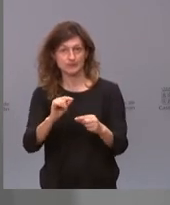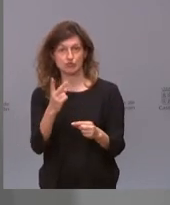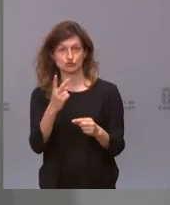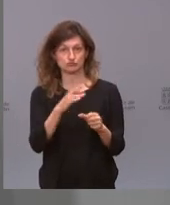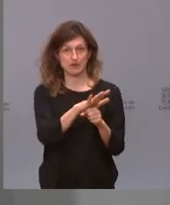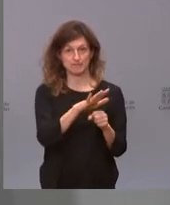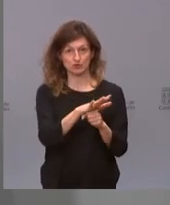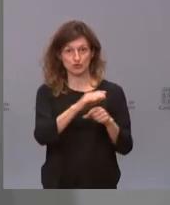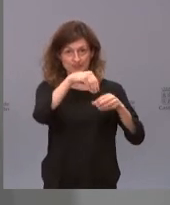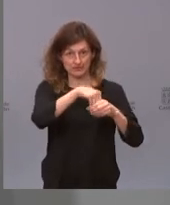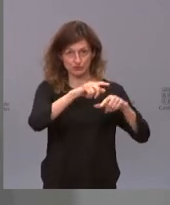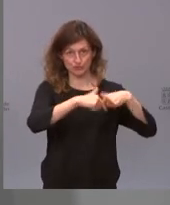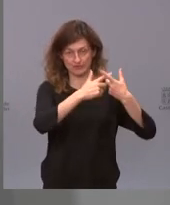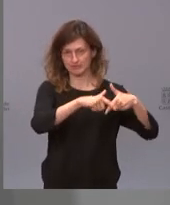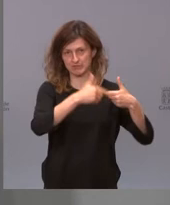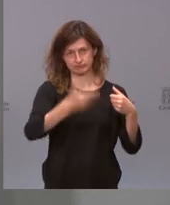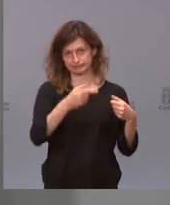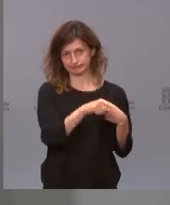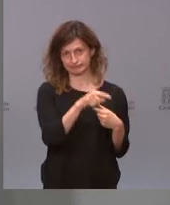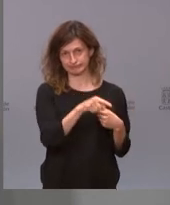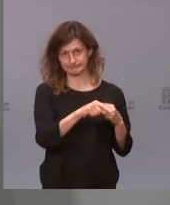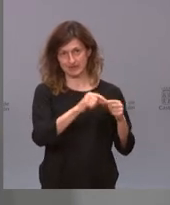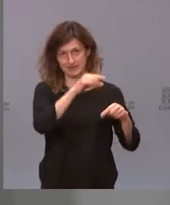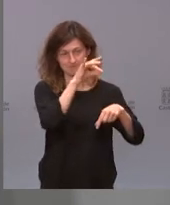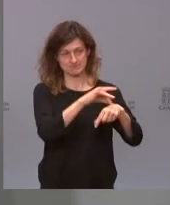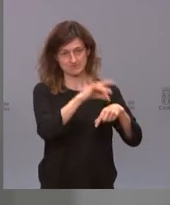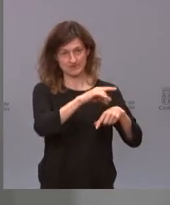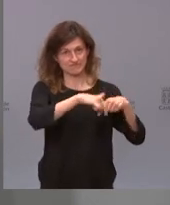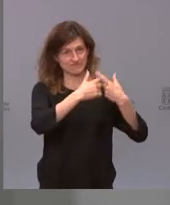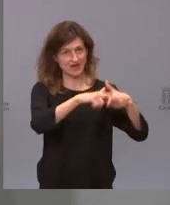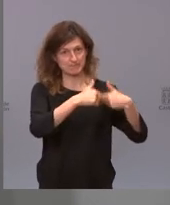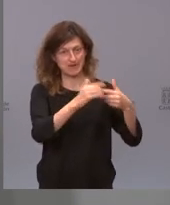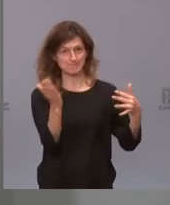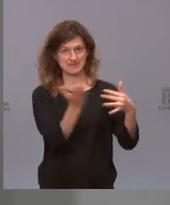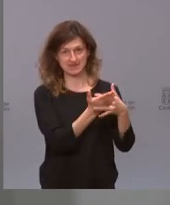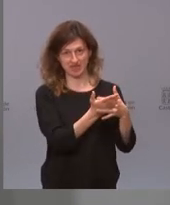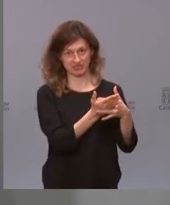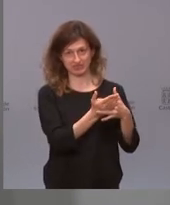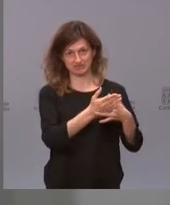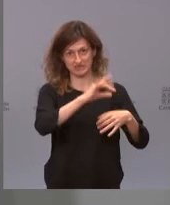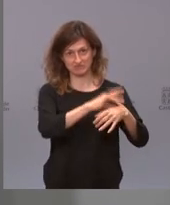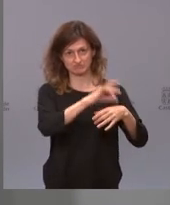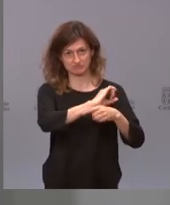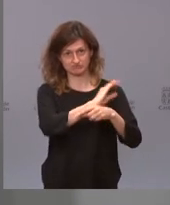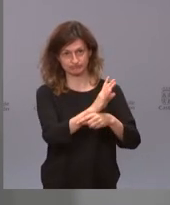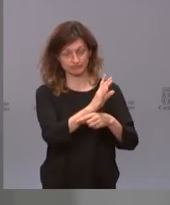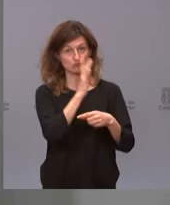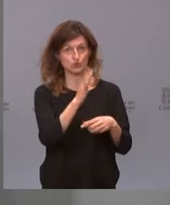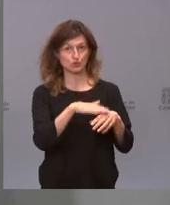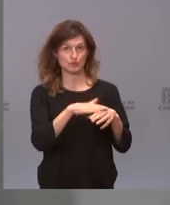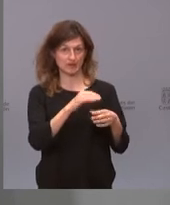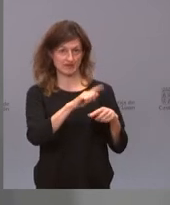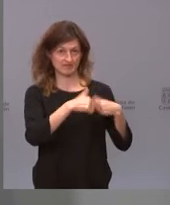ámbitos. El intrafamiliar es fundamental, el intrafamiliar es fundamental, es la mitad de todos los brotes que tenemos son intrafamiliares.